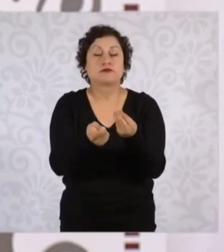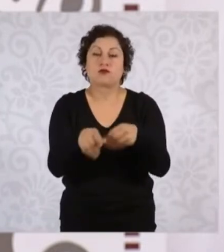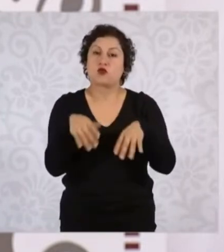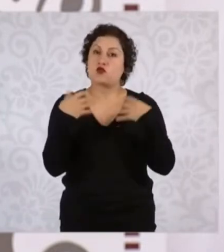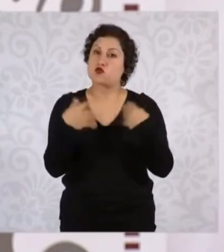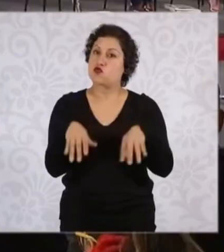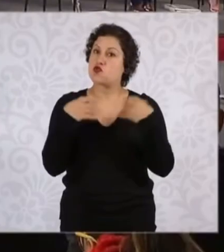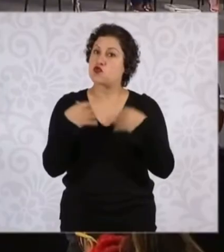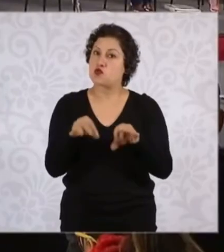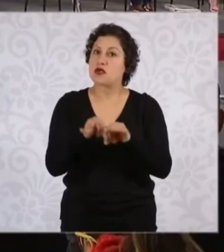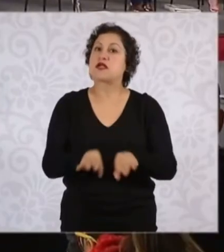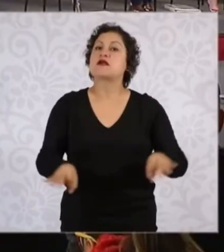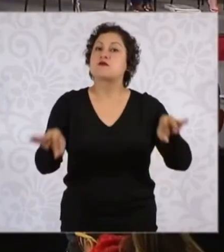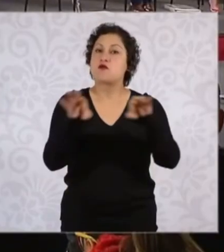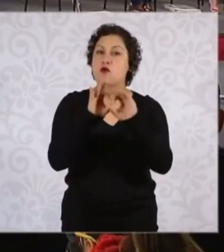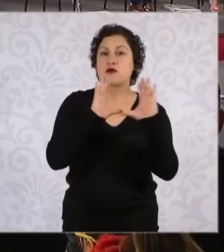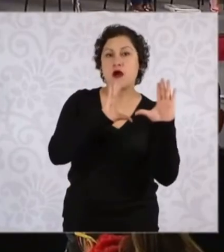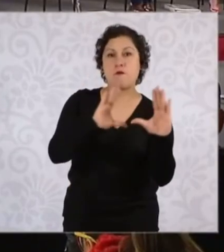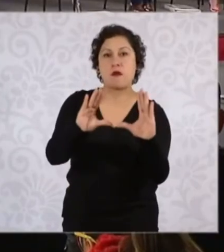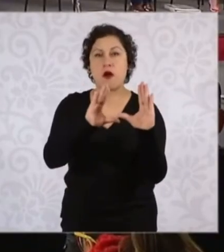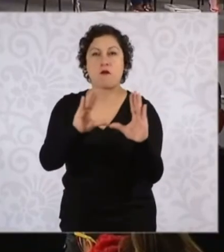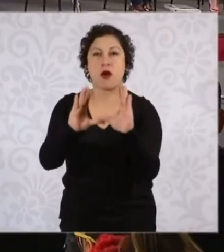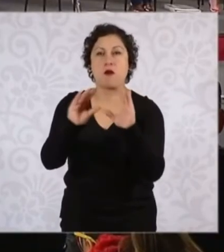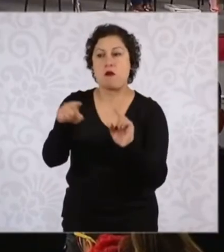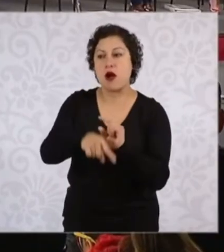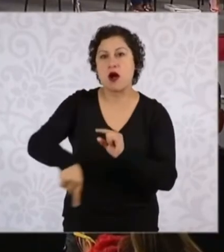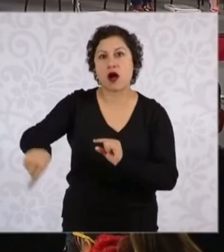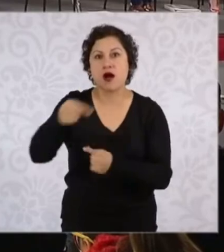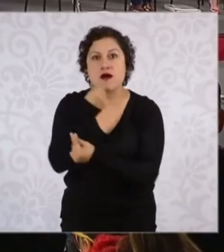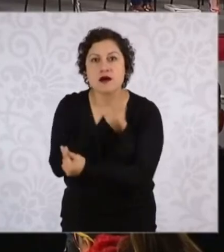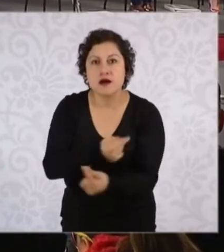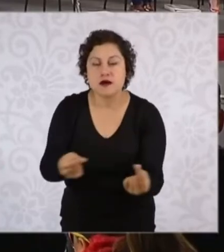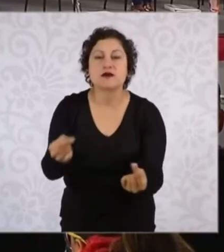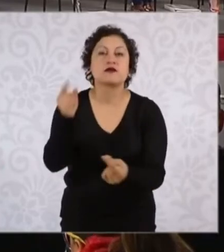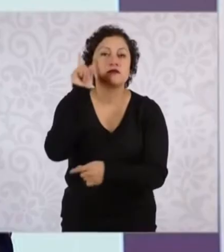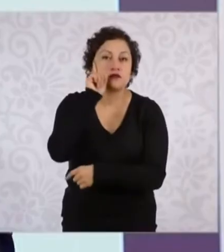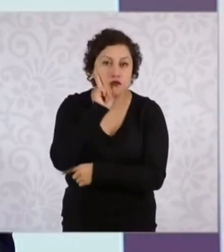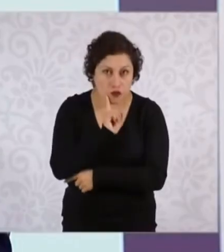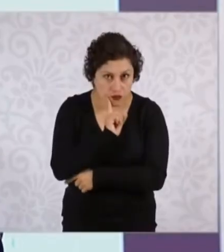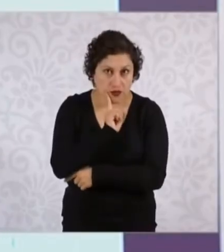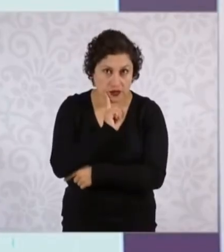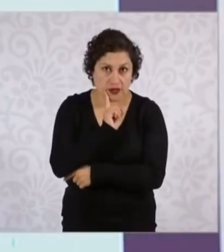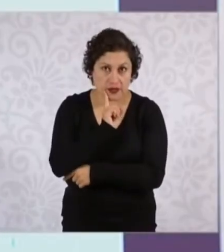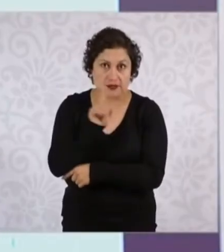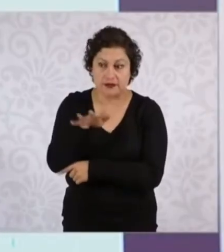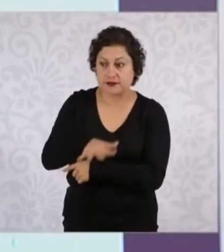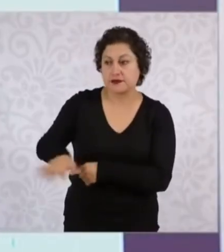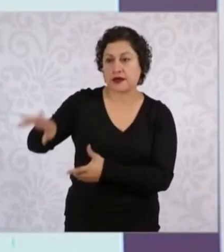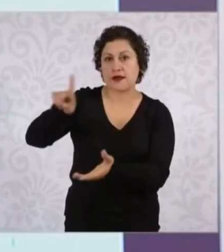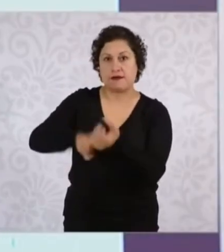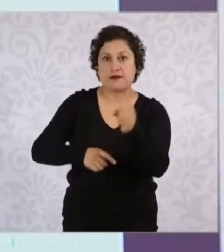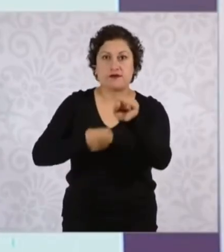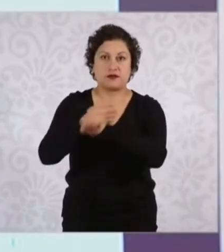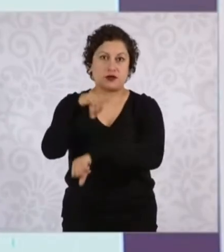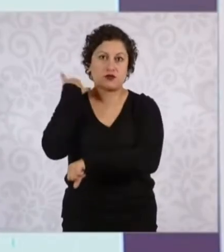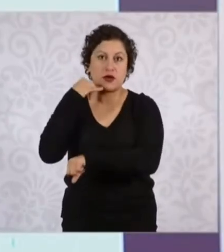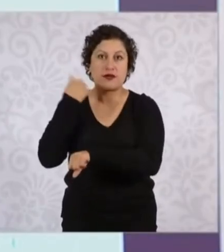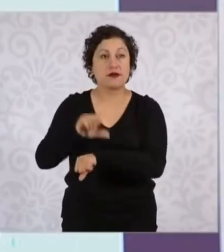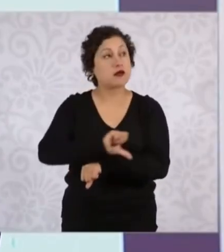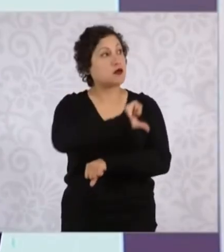currículas más amplias e innovadoras de educación para mujeres en el estado de Yucatán y en todo México.